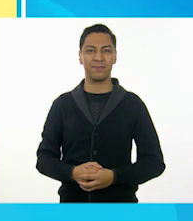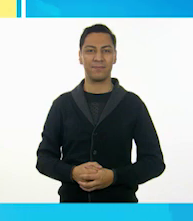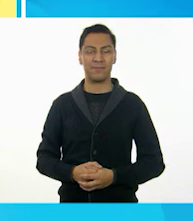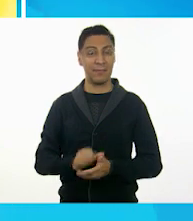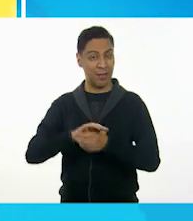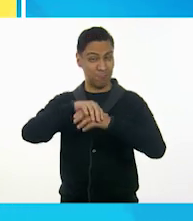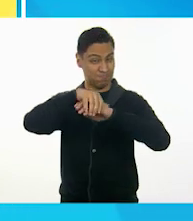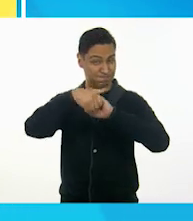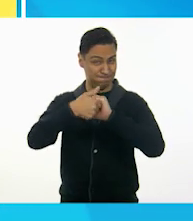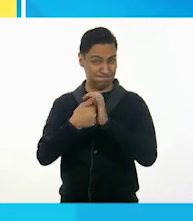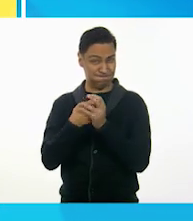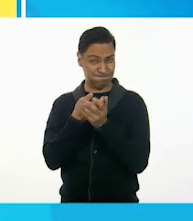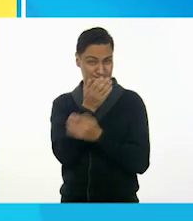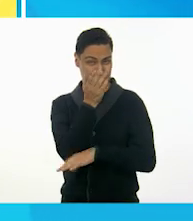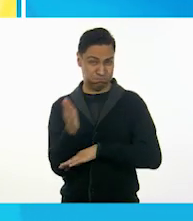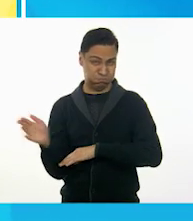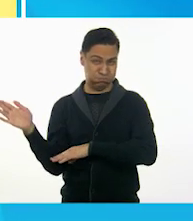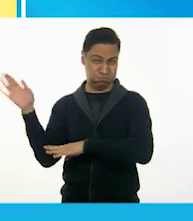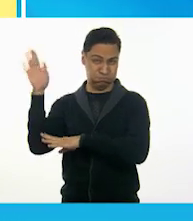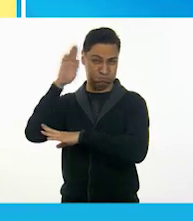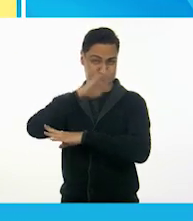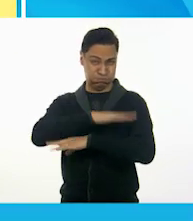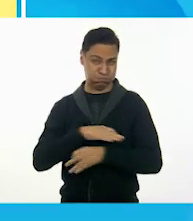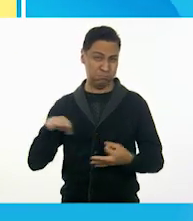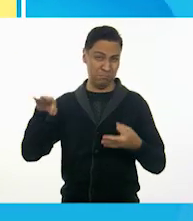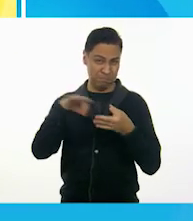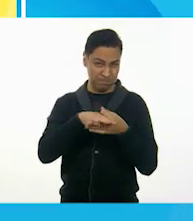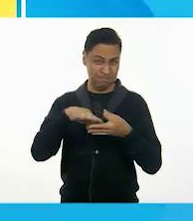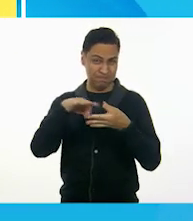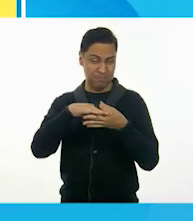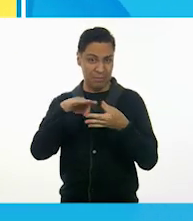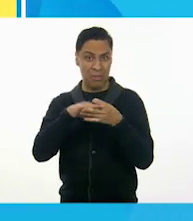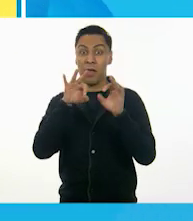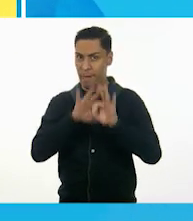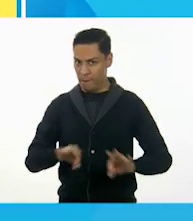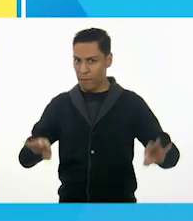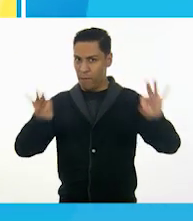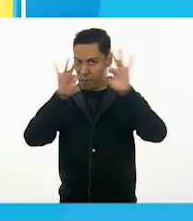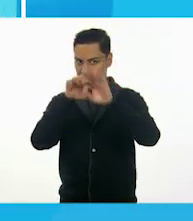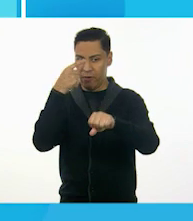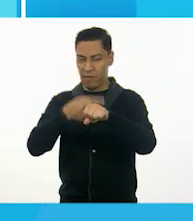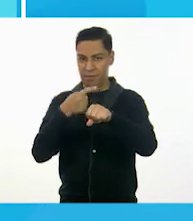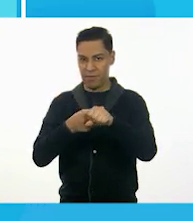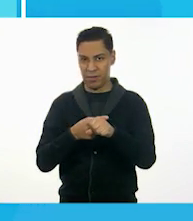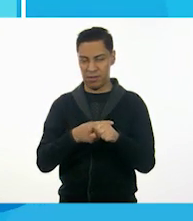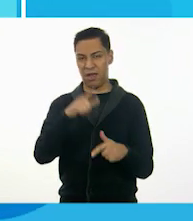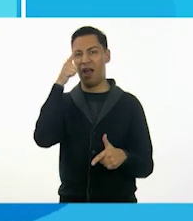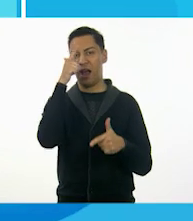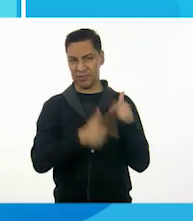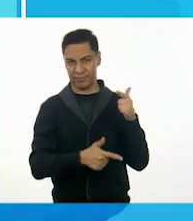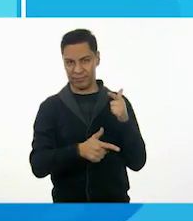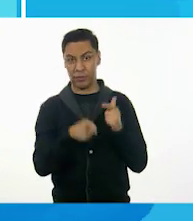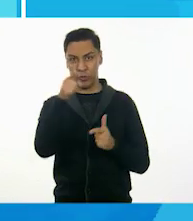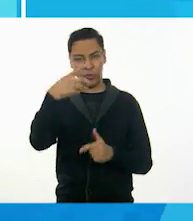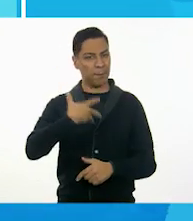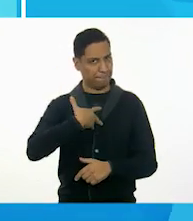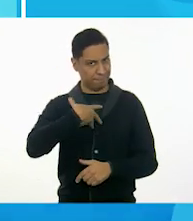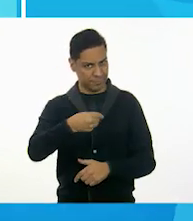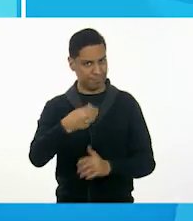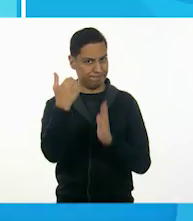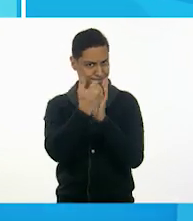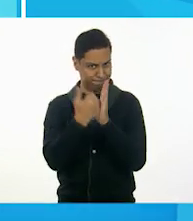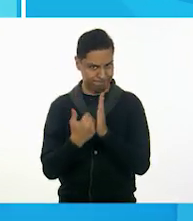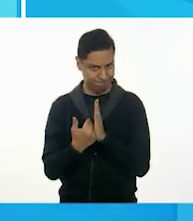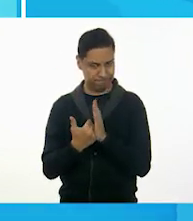Lavarnos las manos varias veces al día es importante para prevenir cualquier enfermedad. ¡Sigue estos pasos para